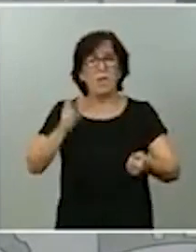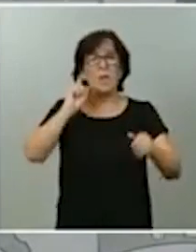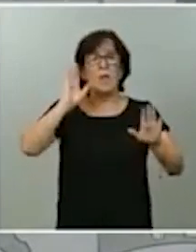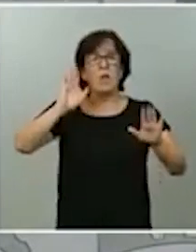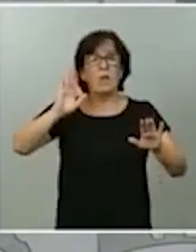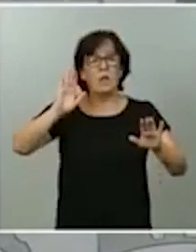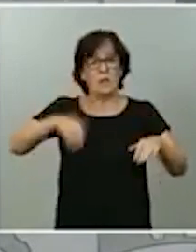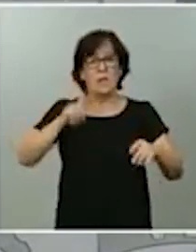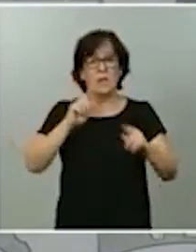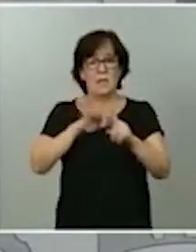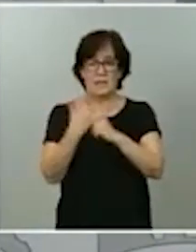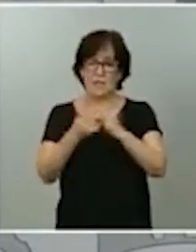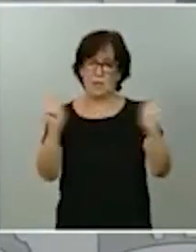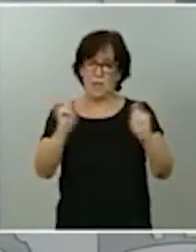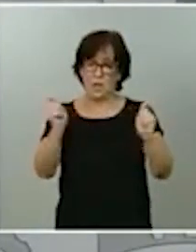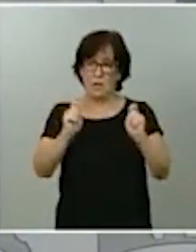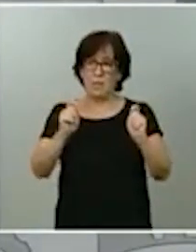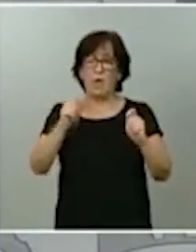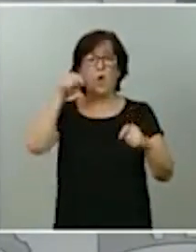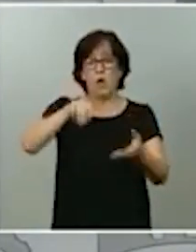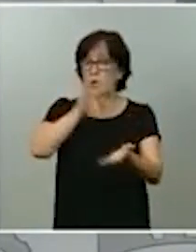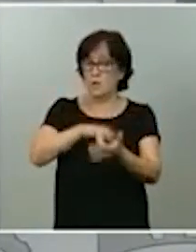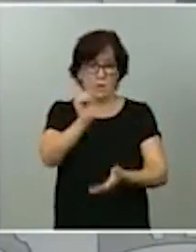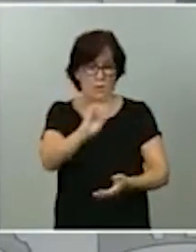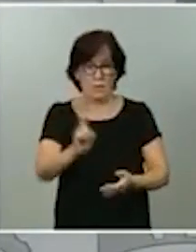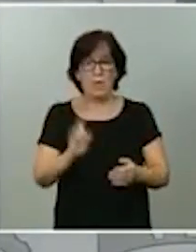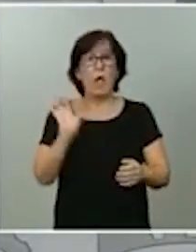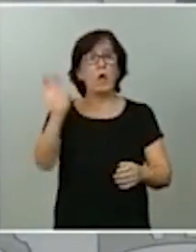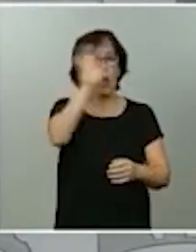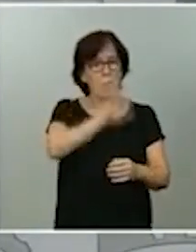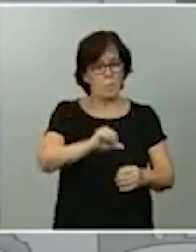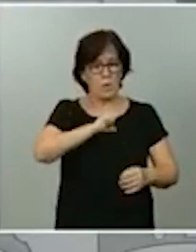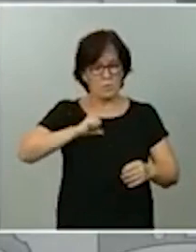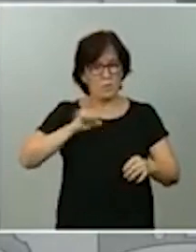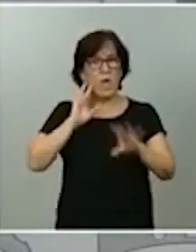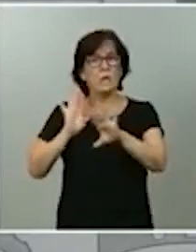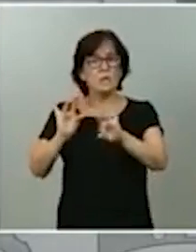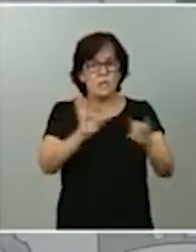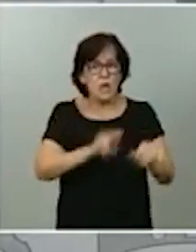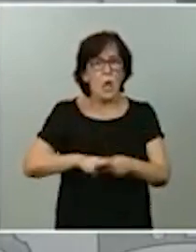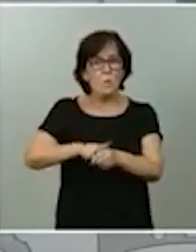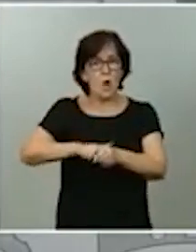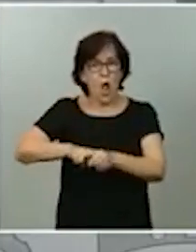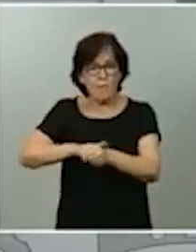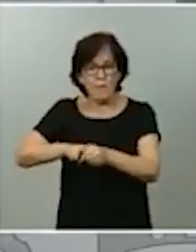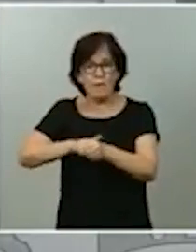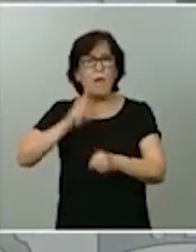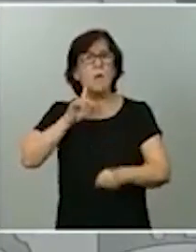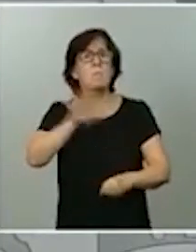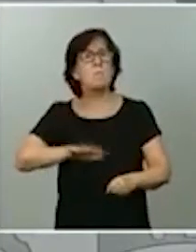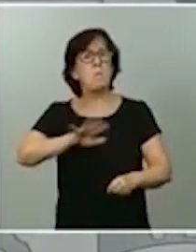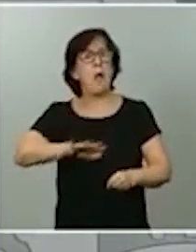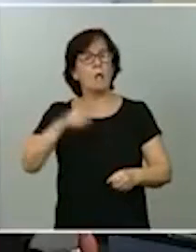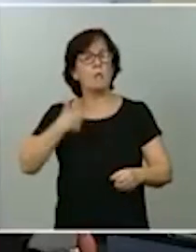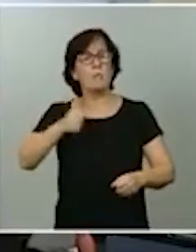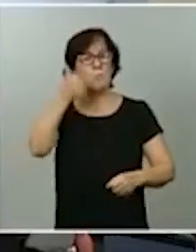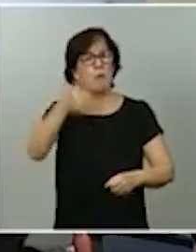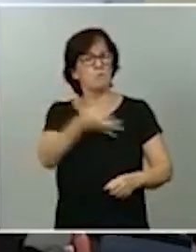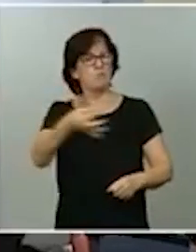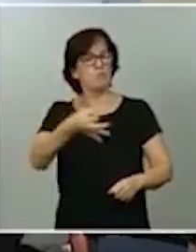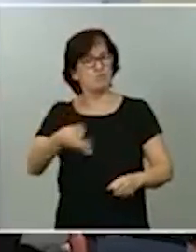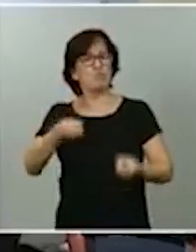y no lo es en el día de hoy. Hay comunidades autónomas, hay territorios, hay provincias que parecen haber logrado mayor eficacia en